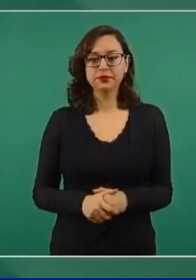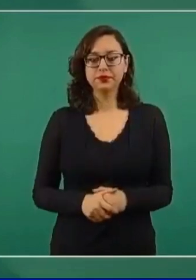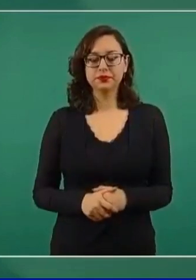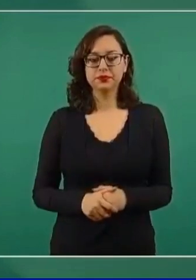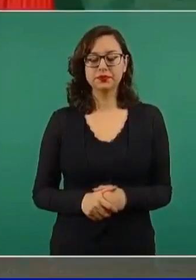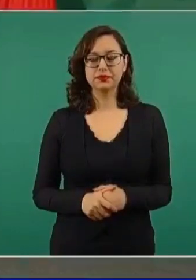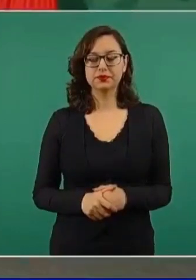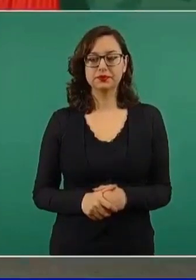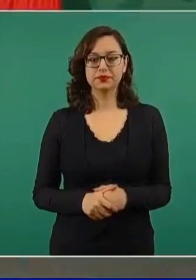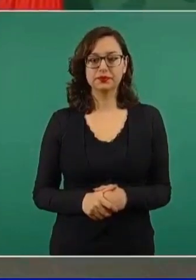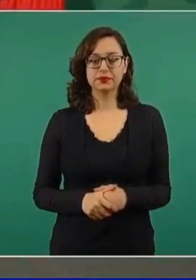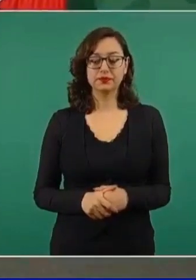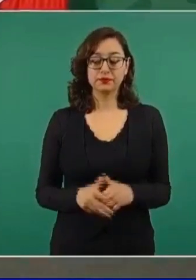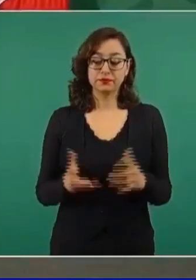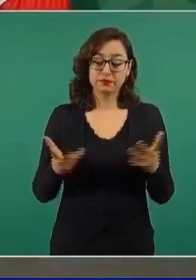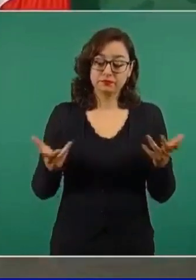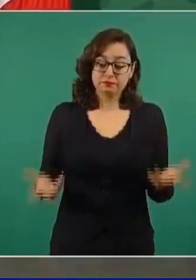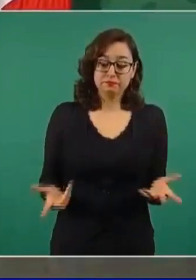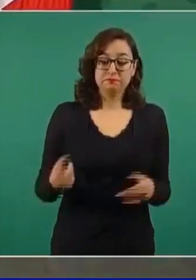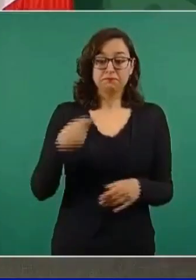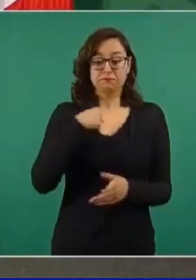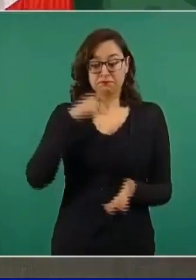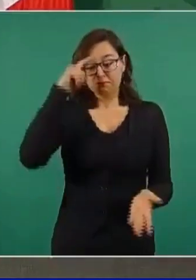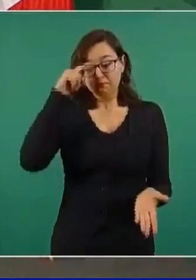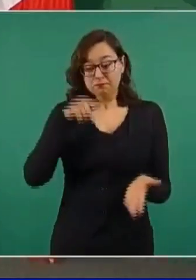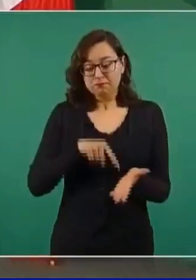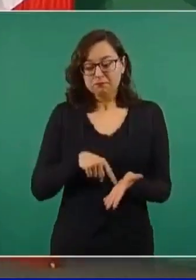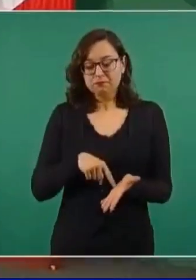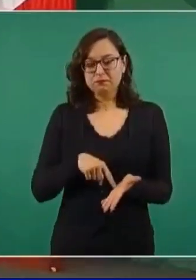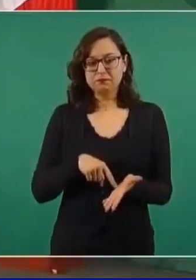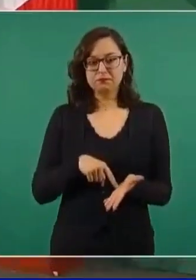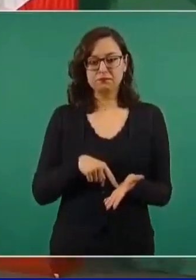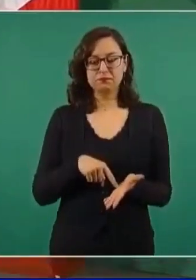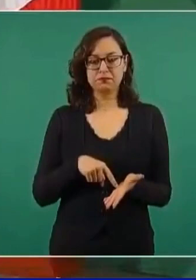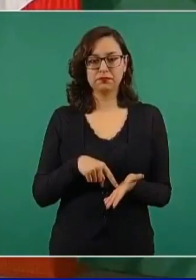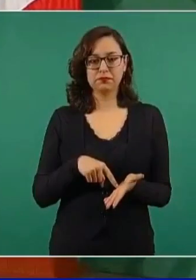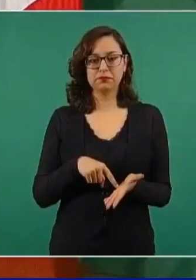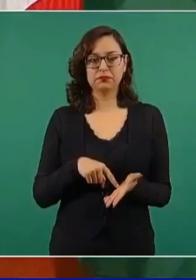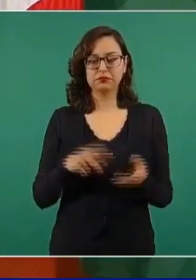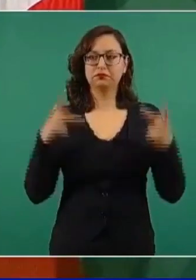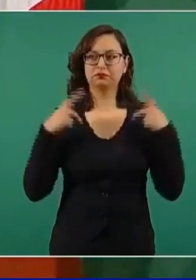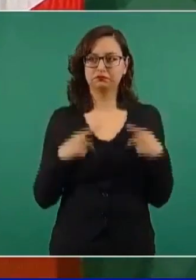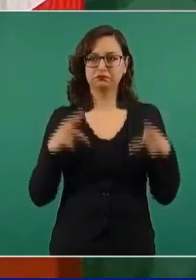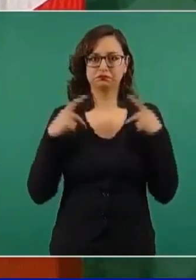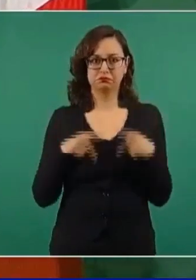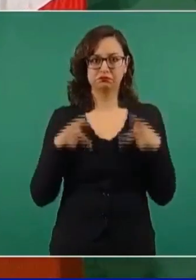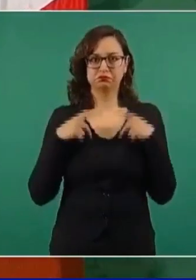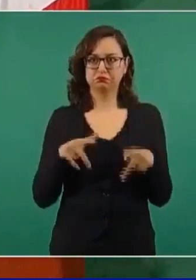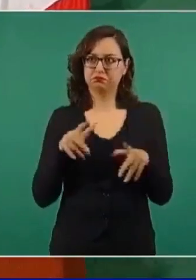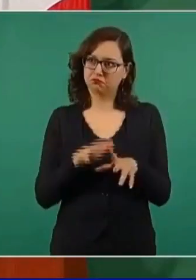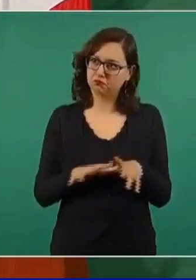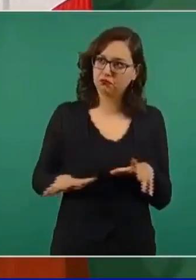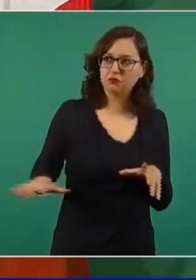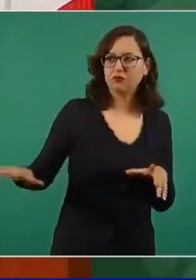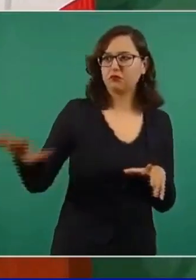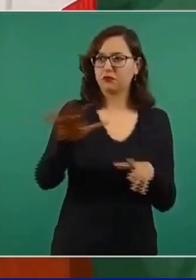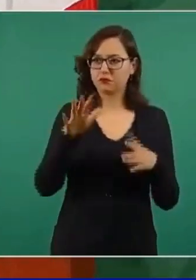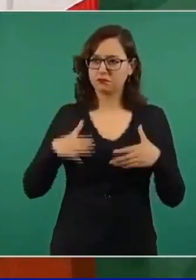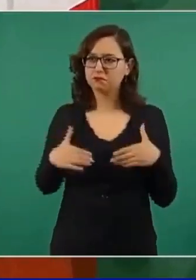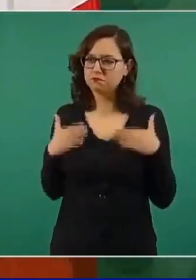Entonces, yo creo, en el pueblo le tengo mucha